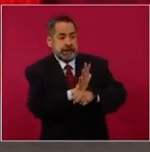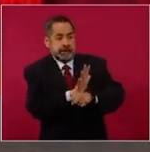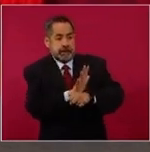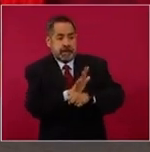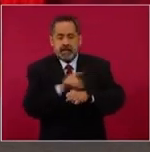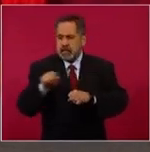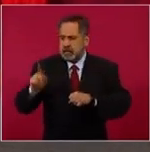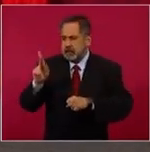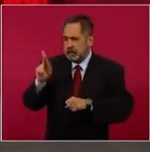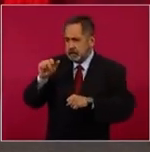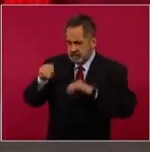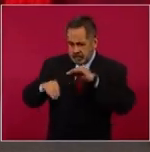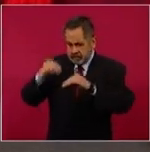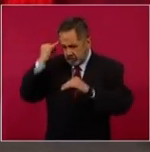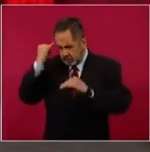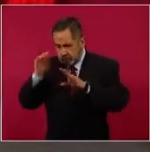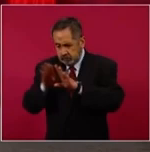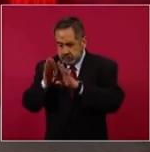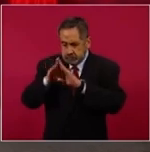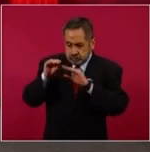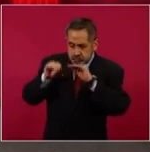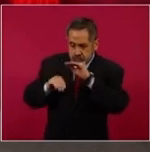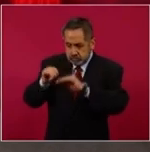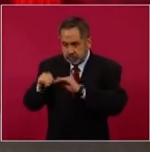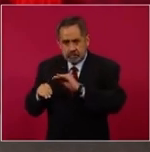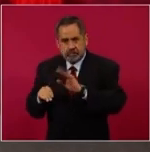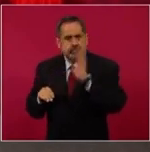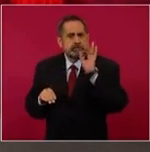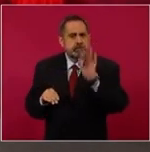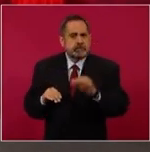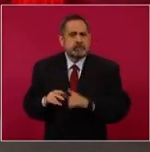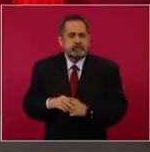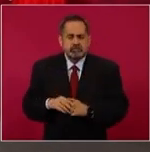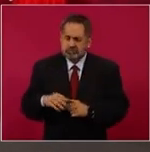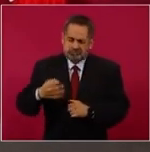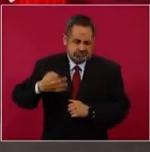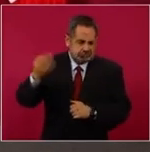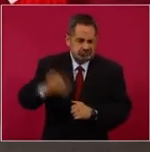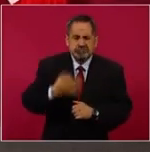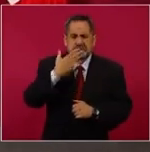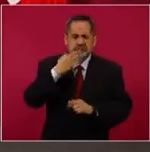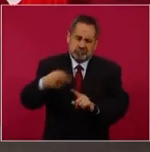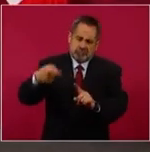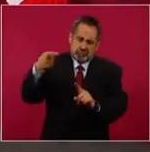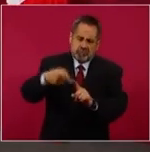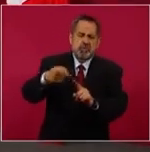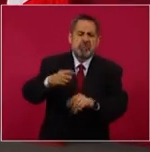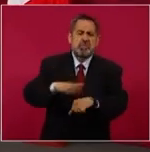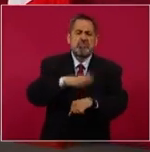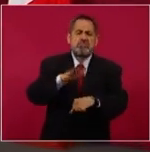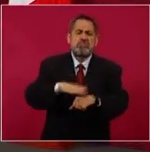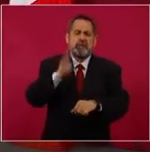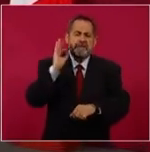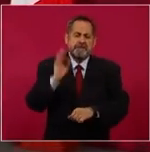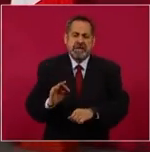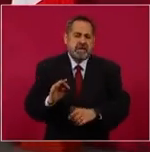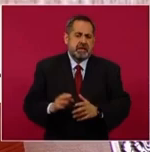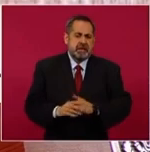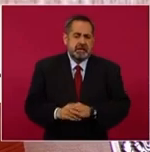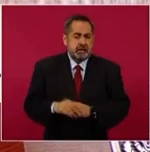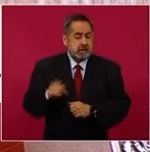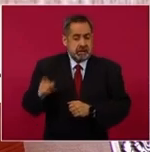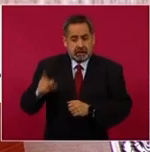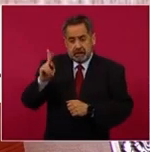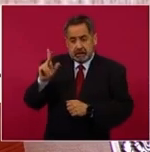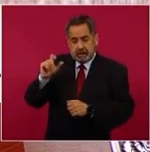fue acertada y salvó